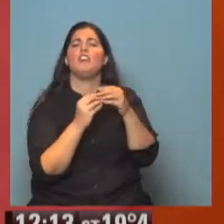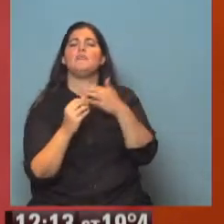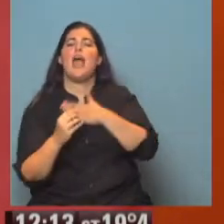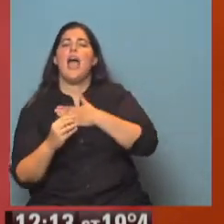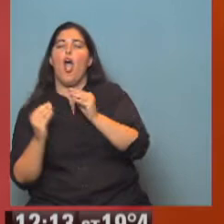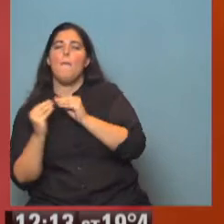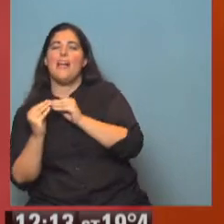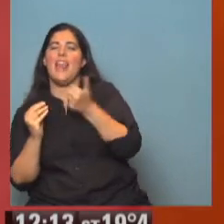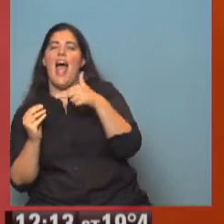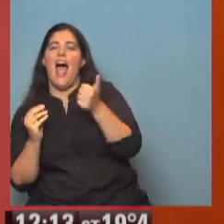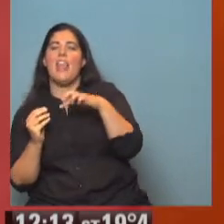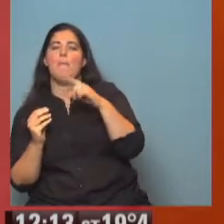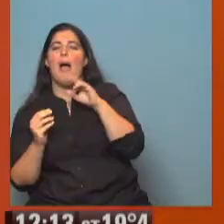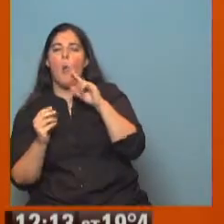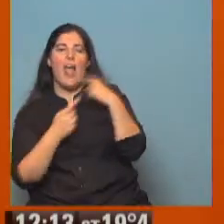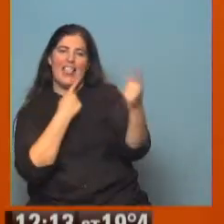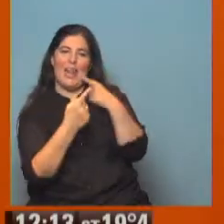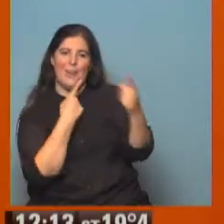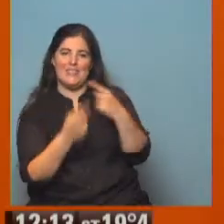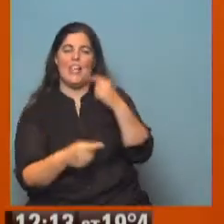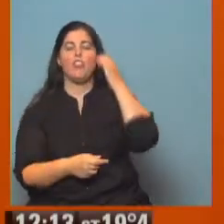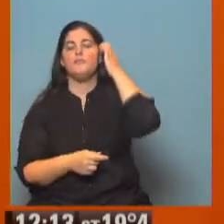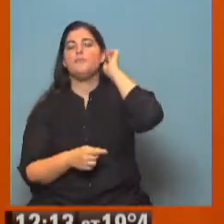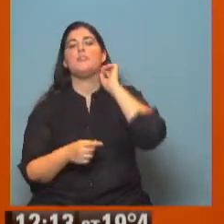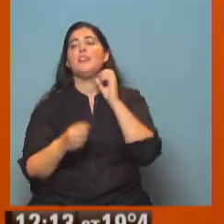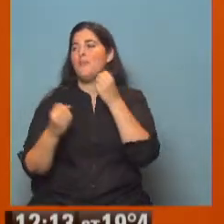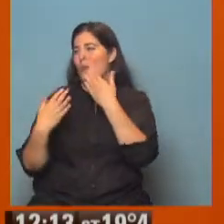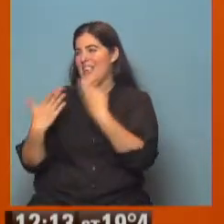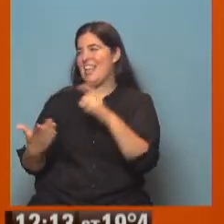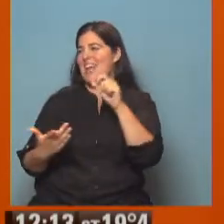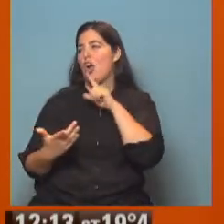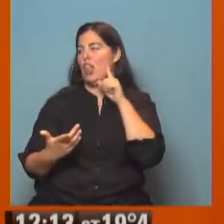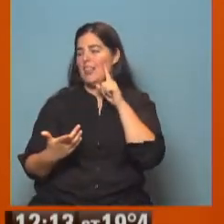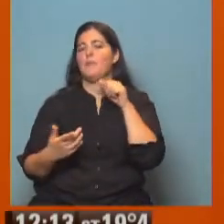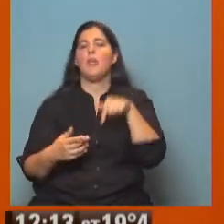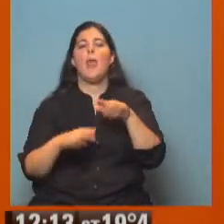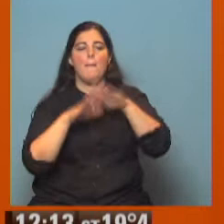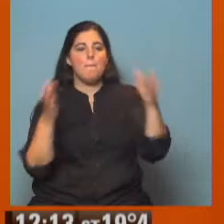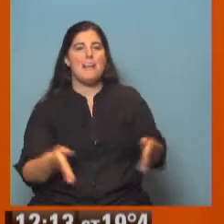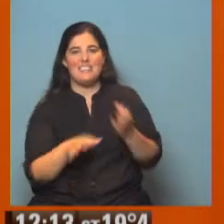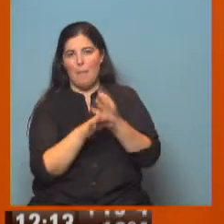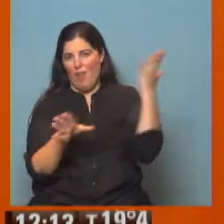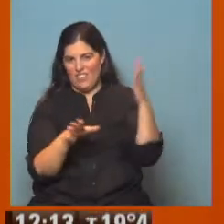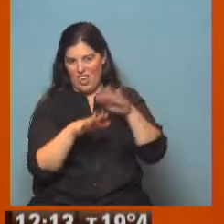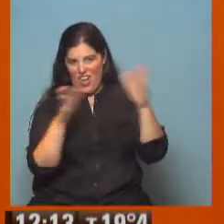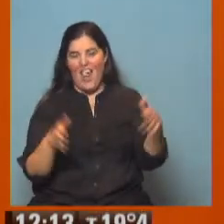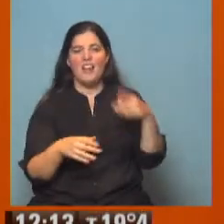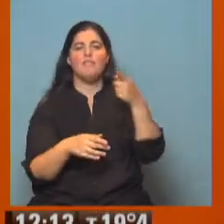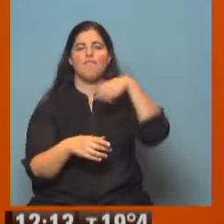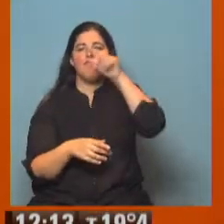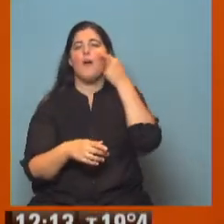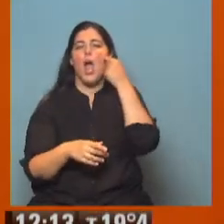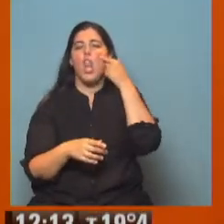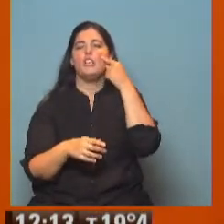querida compañera Ana Paula Vitelli. Muchas gracias, Coti. Y acá en la mesa del profesional hoy van a poder conocer todo